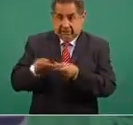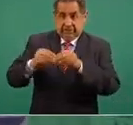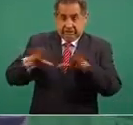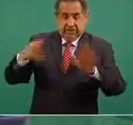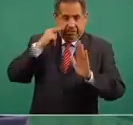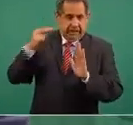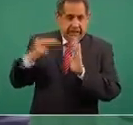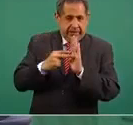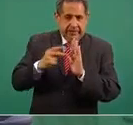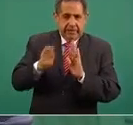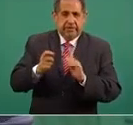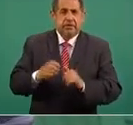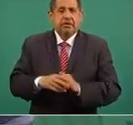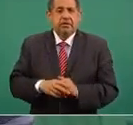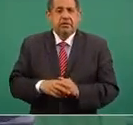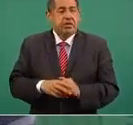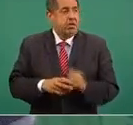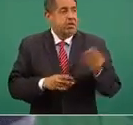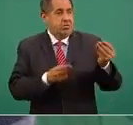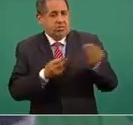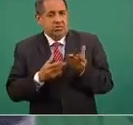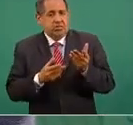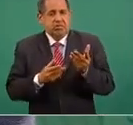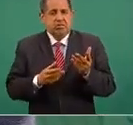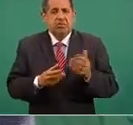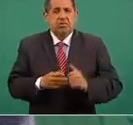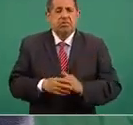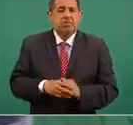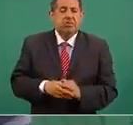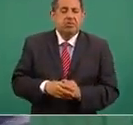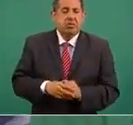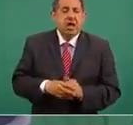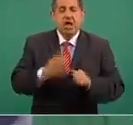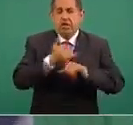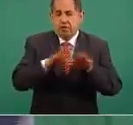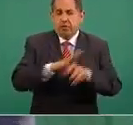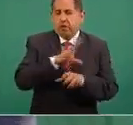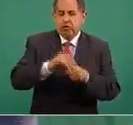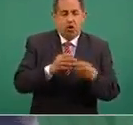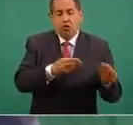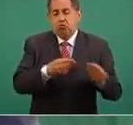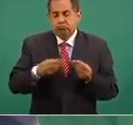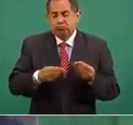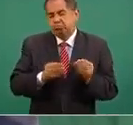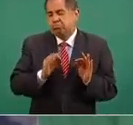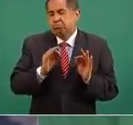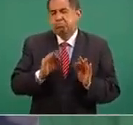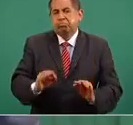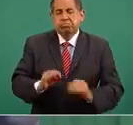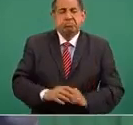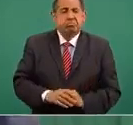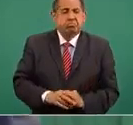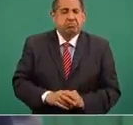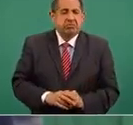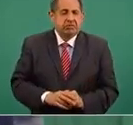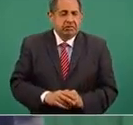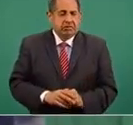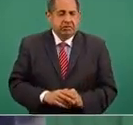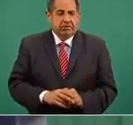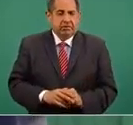le envió la información que les